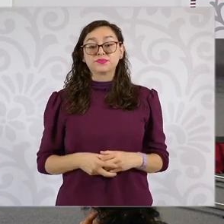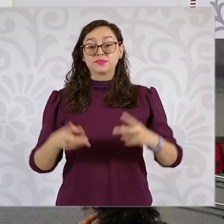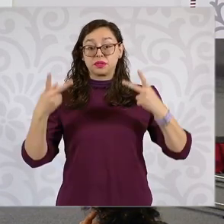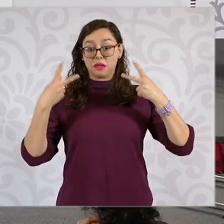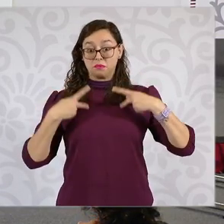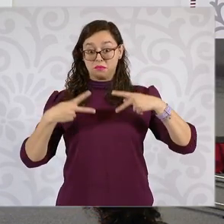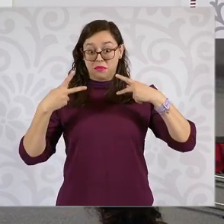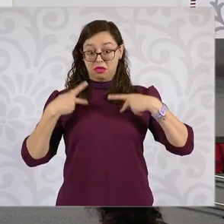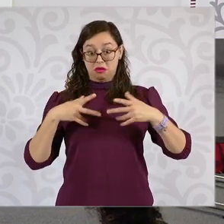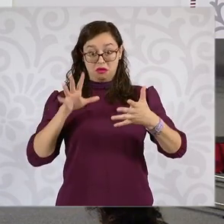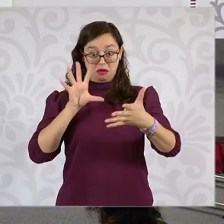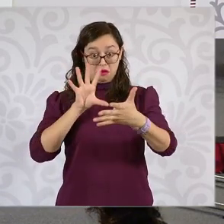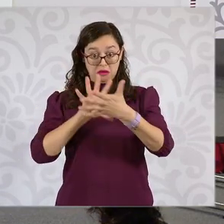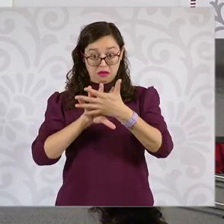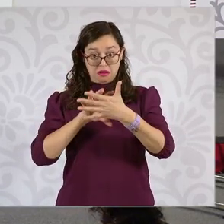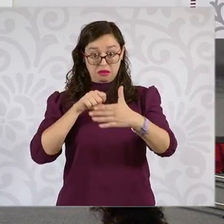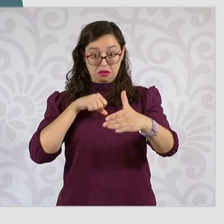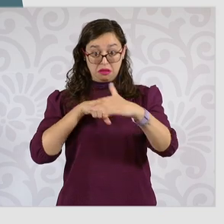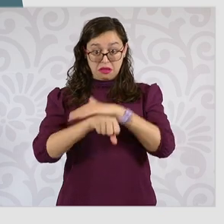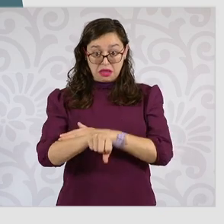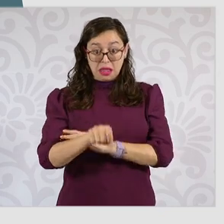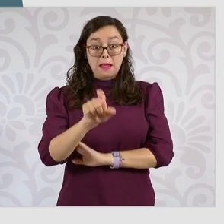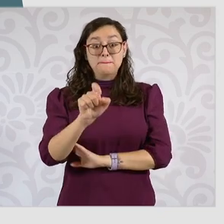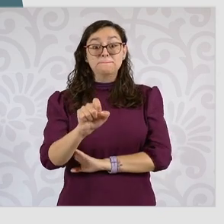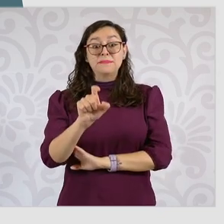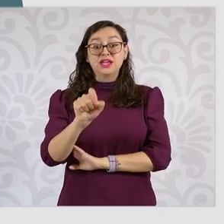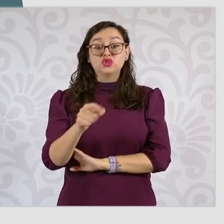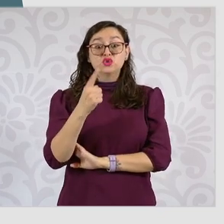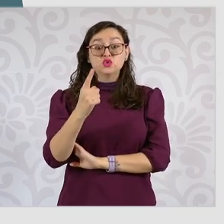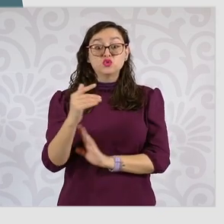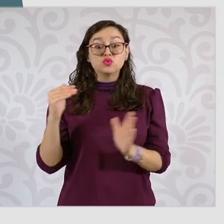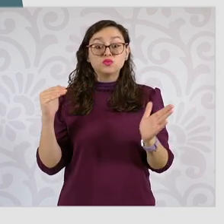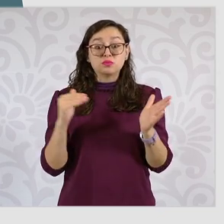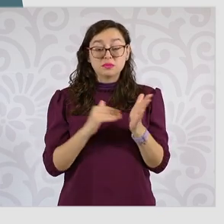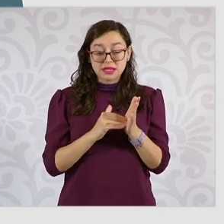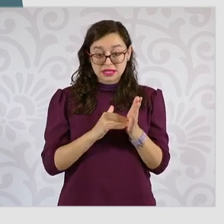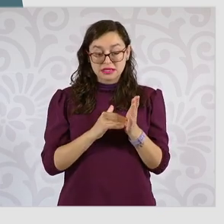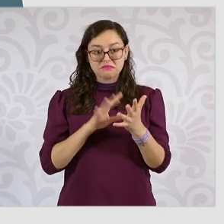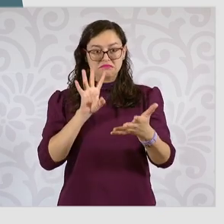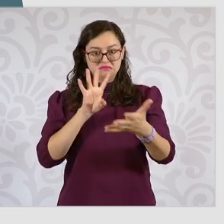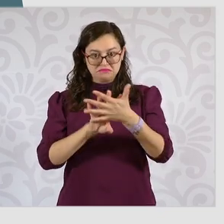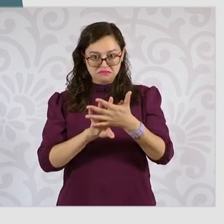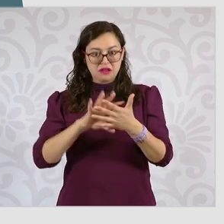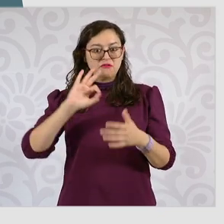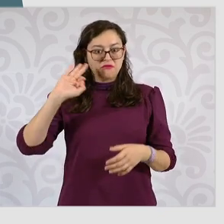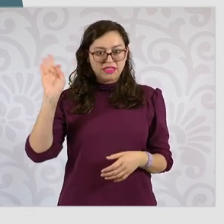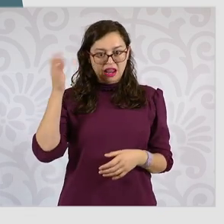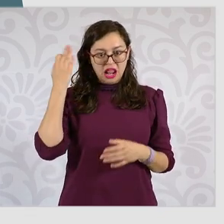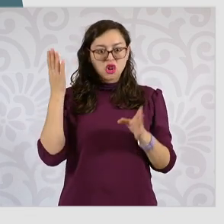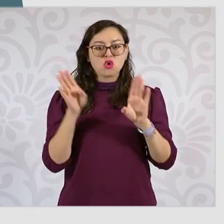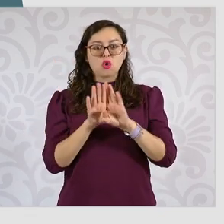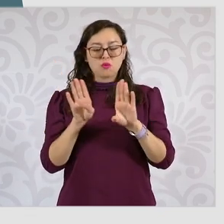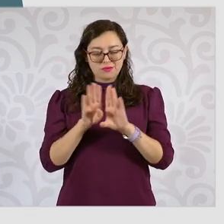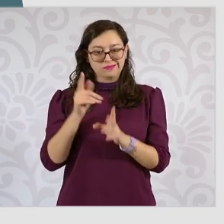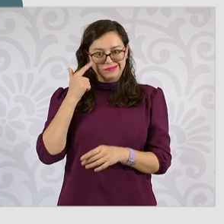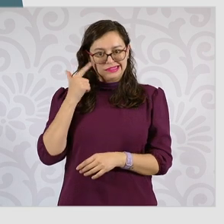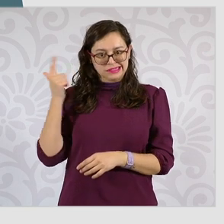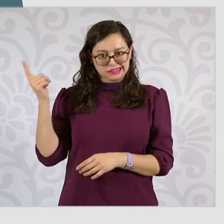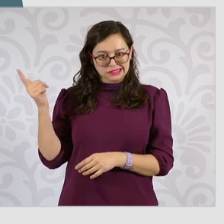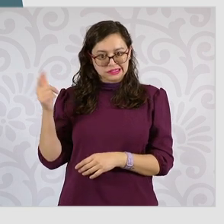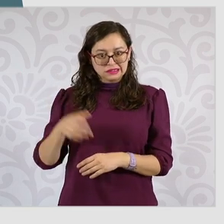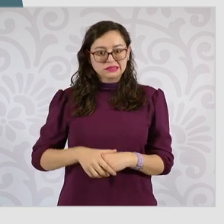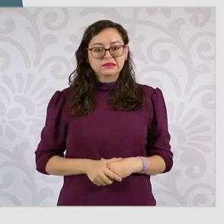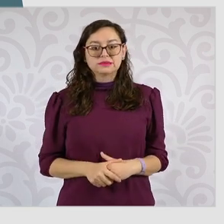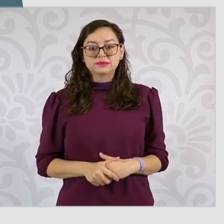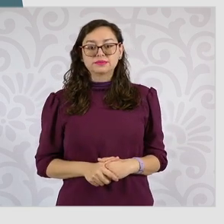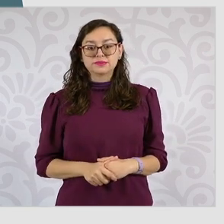libertad, que son alrededor de 21 mil que están en los centros federales, un total de seis mil